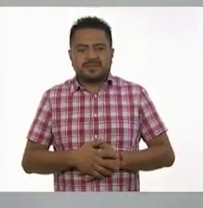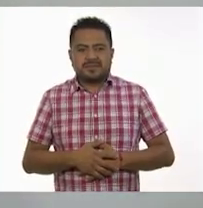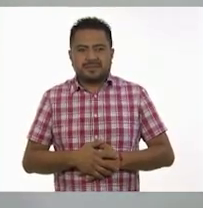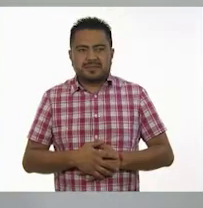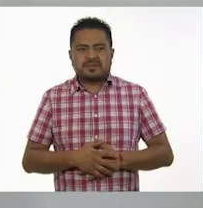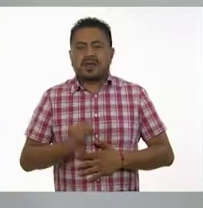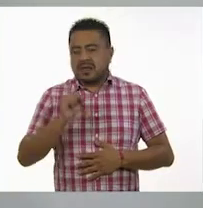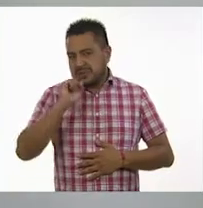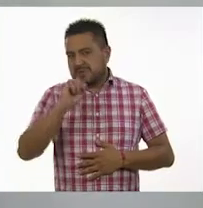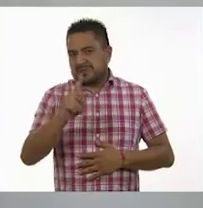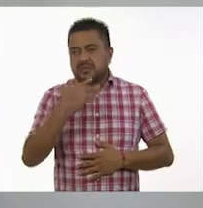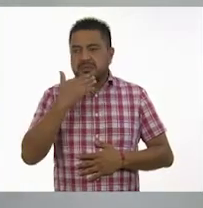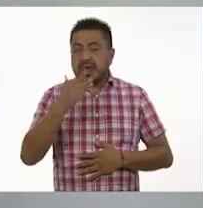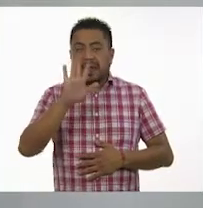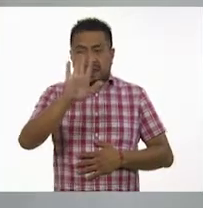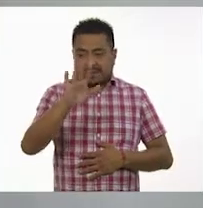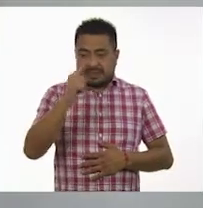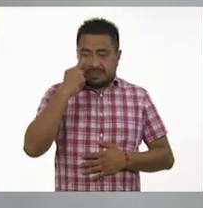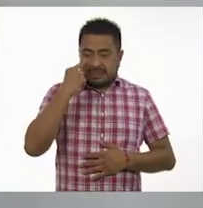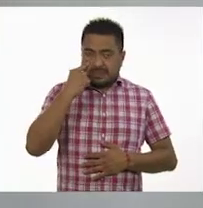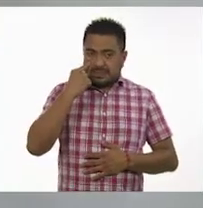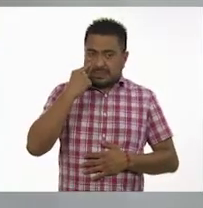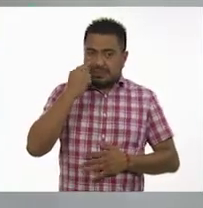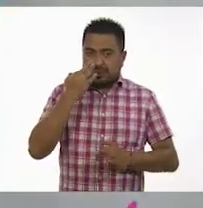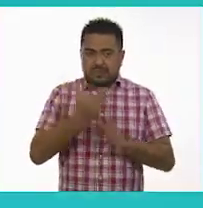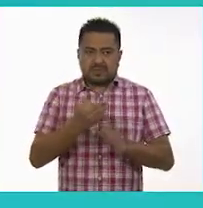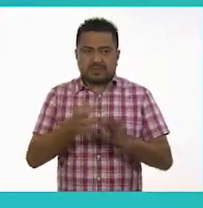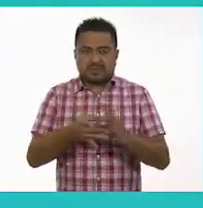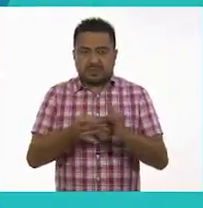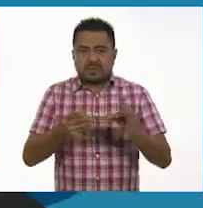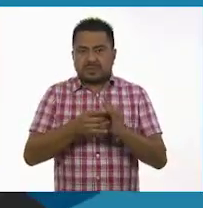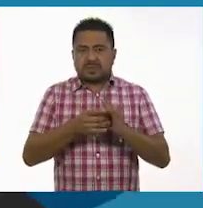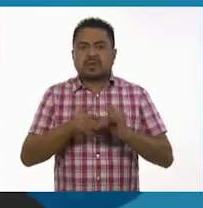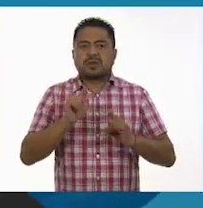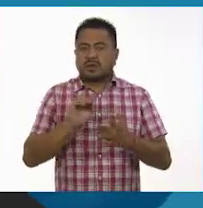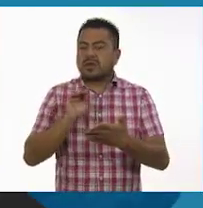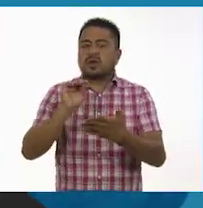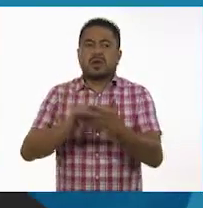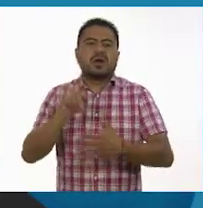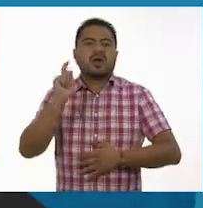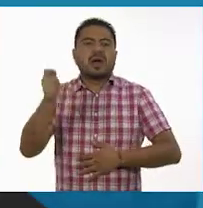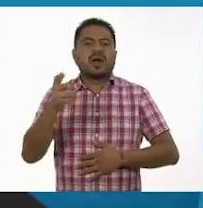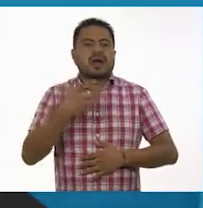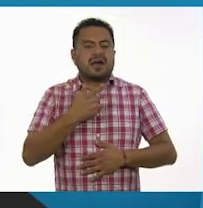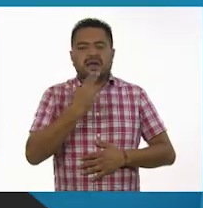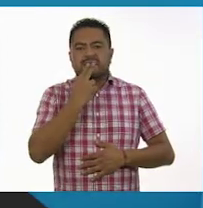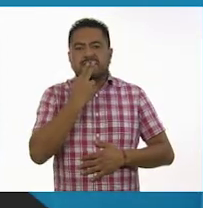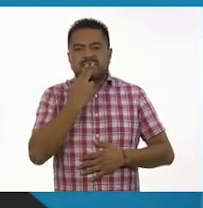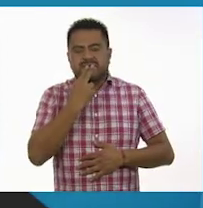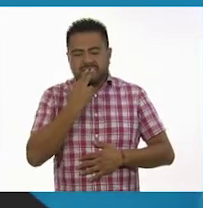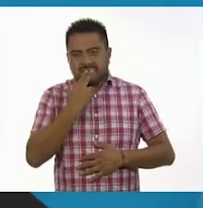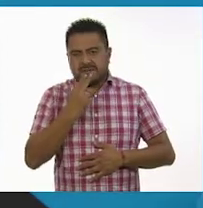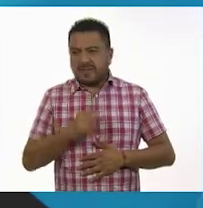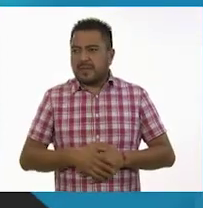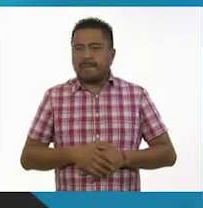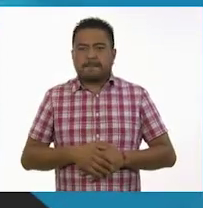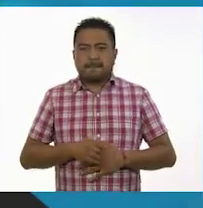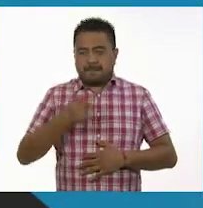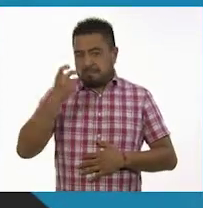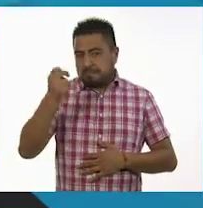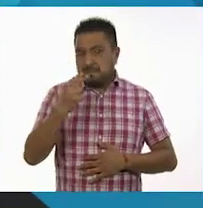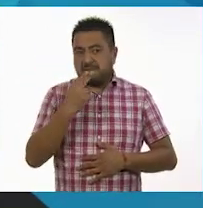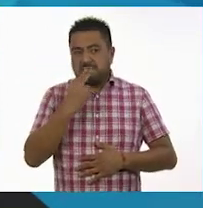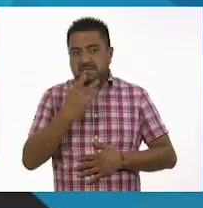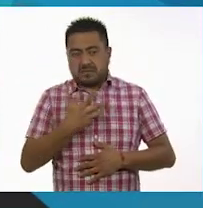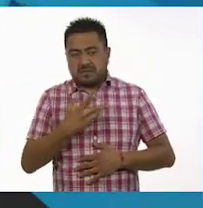Ok, aquí tenemos en lo que es gestación. Ponemos, tenemos una ardilla, Alfonso.